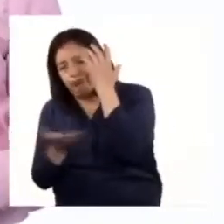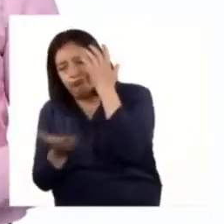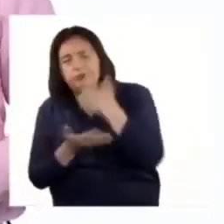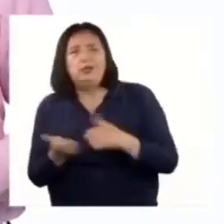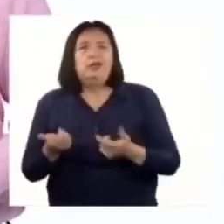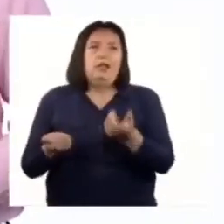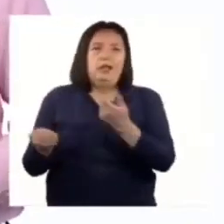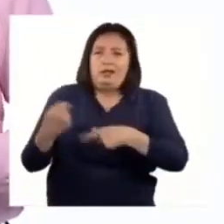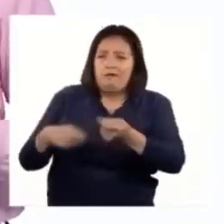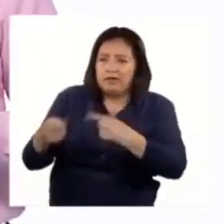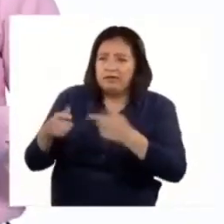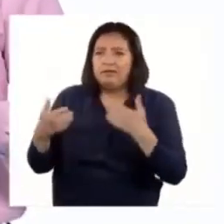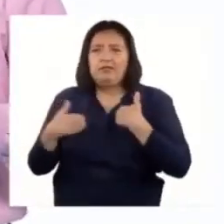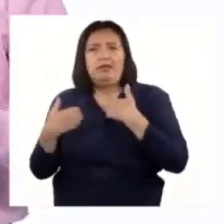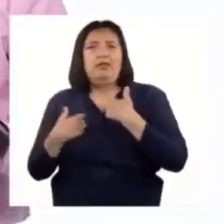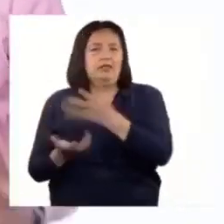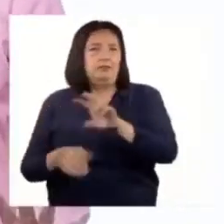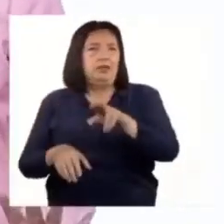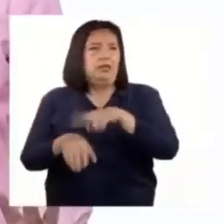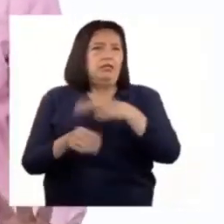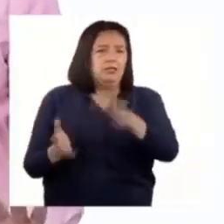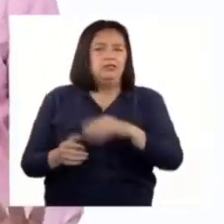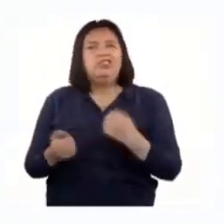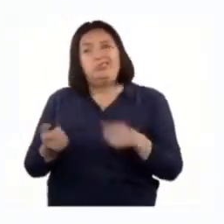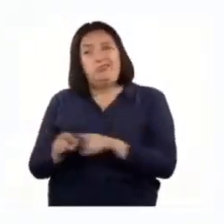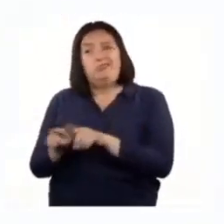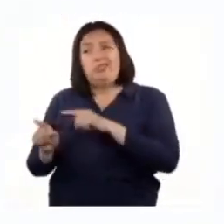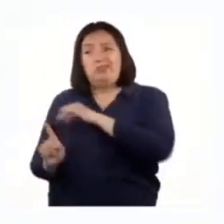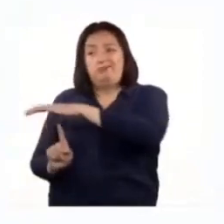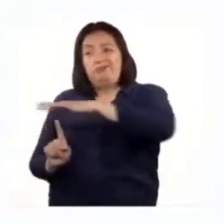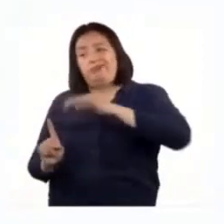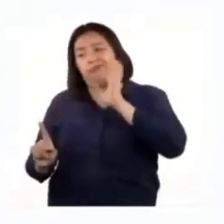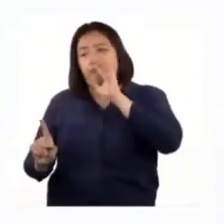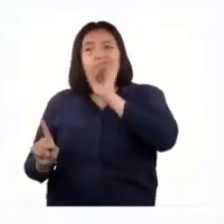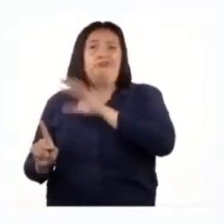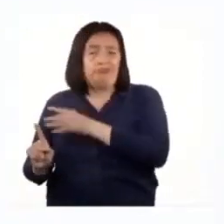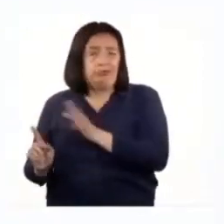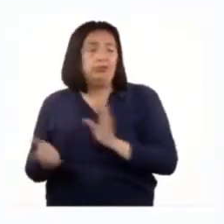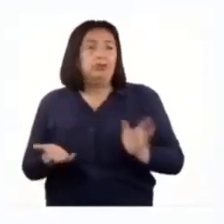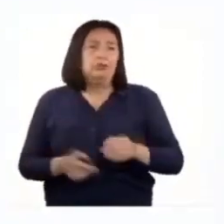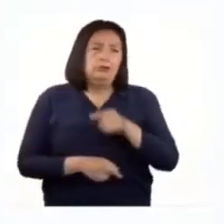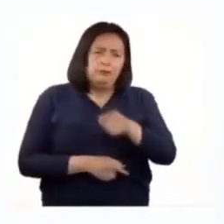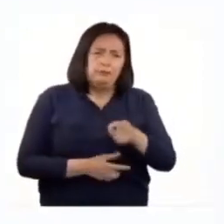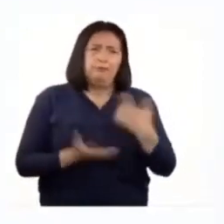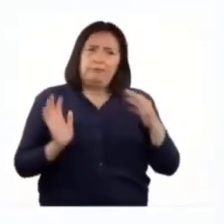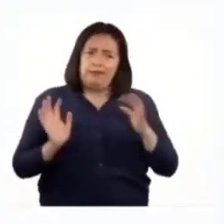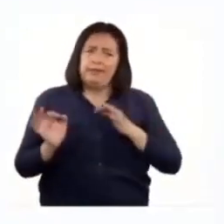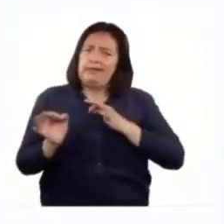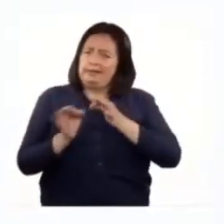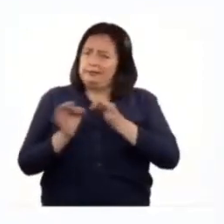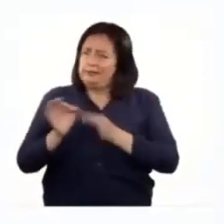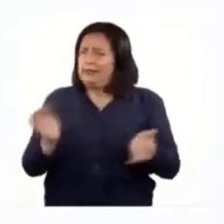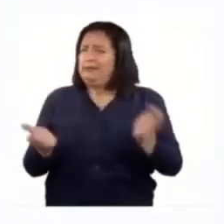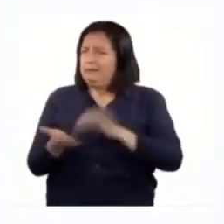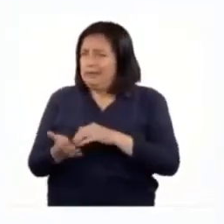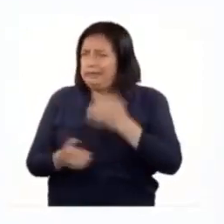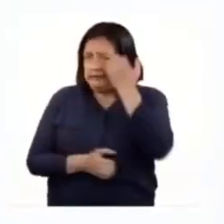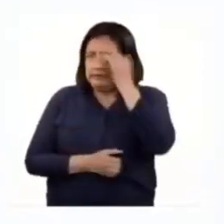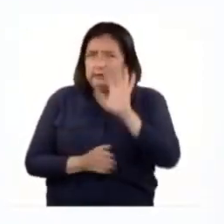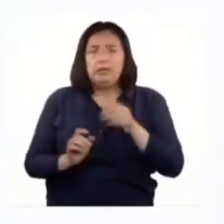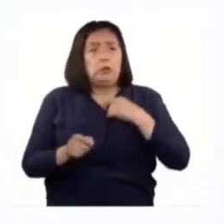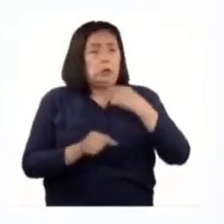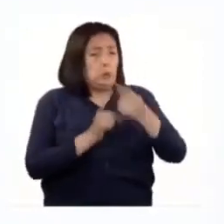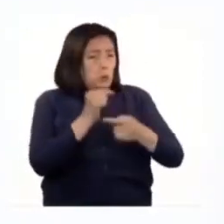la venta de animales silvestres y la contaminación. B. bien, para redondear la idea, les